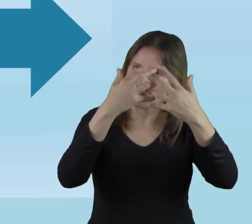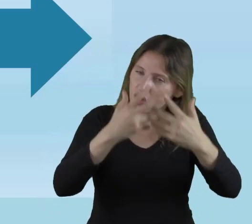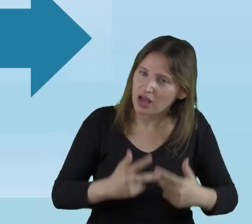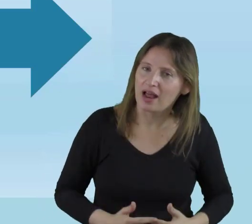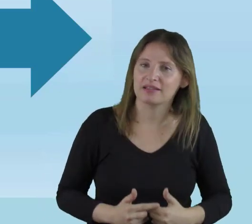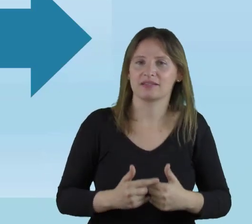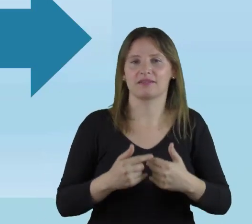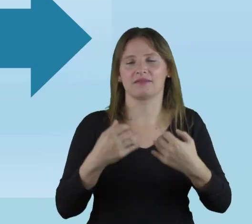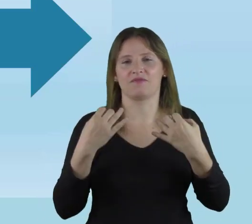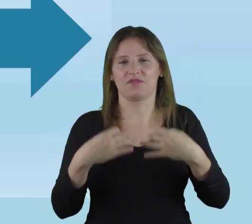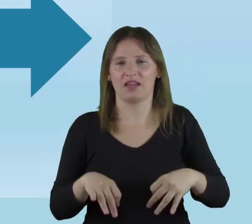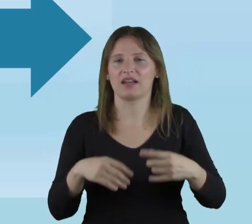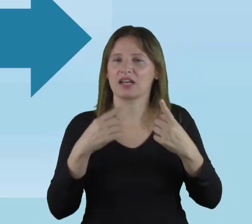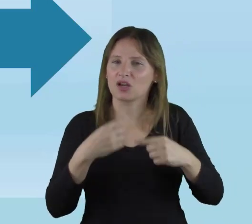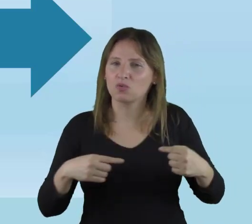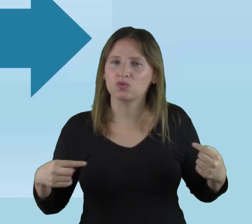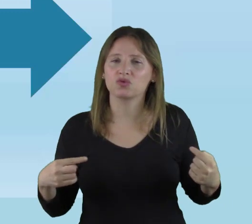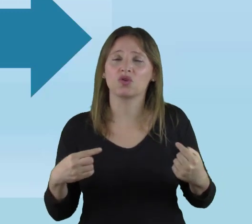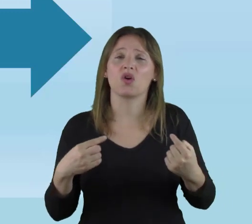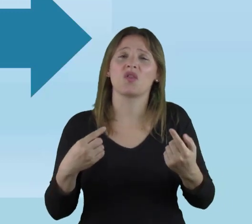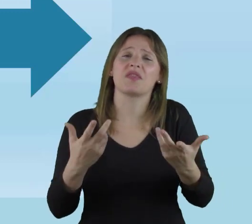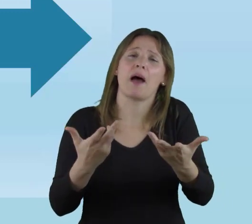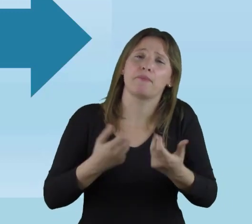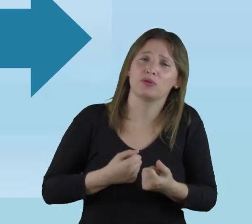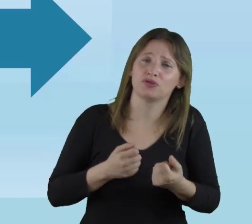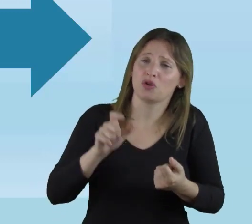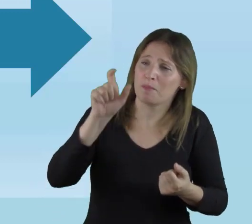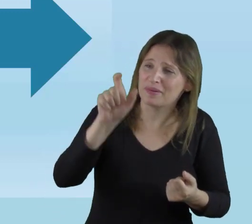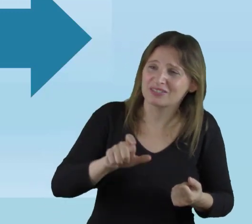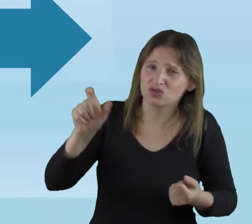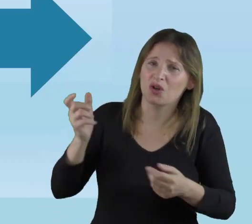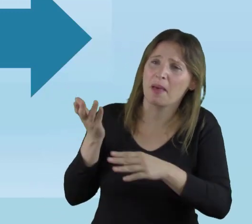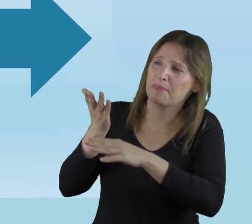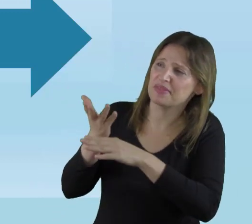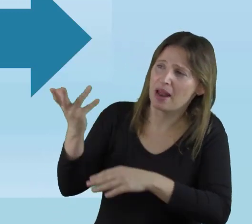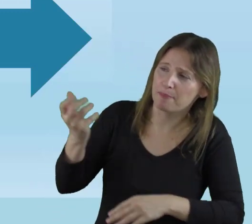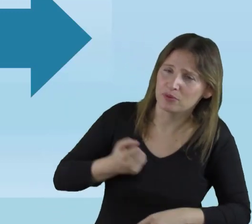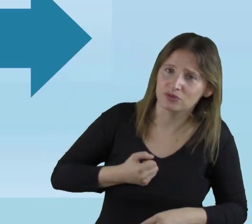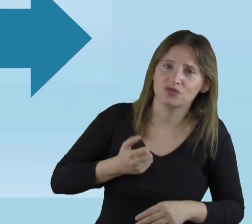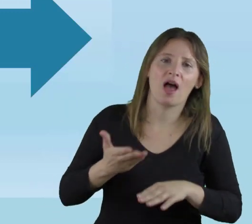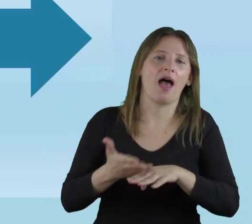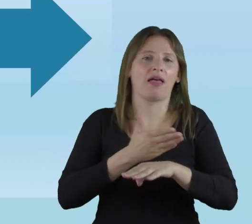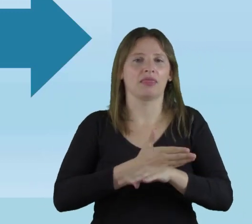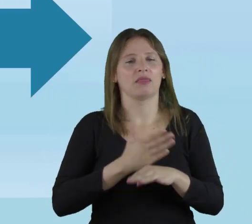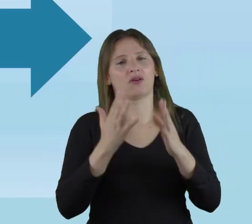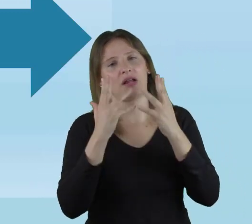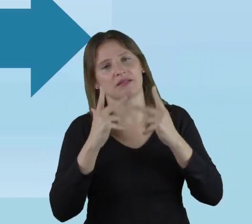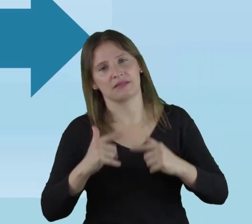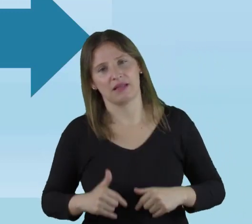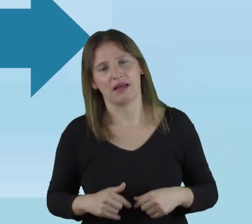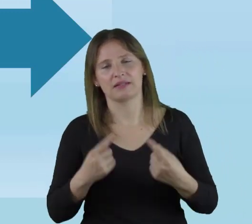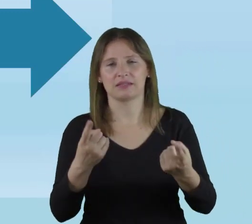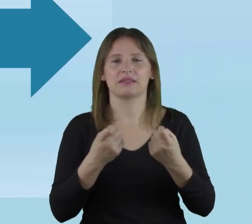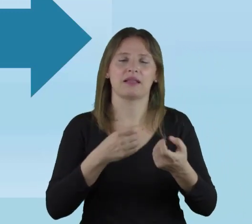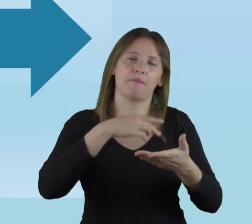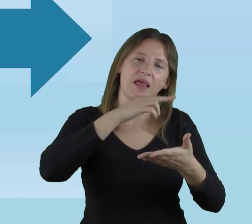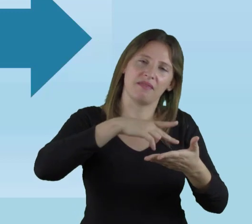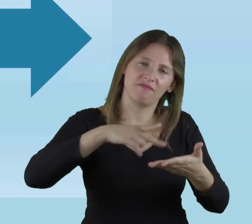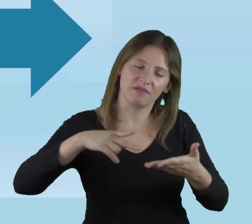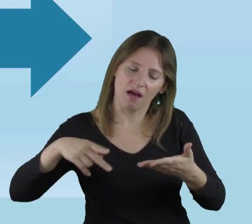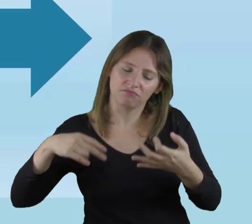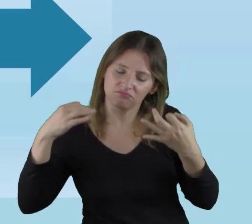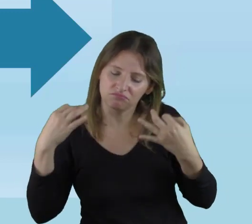que organizarlo. Estos recursos de apoyo de las personas, tenemos que organizarlo.